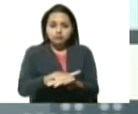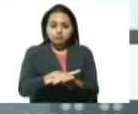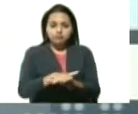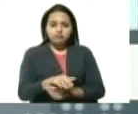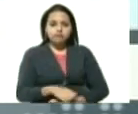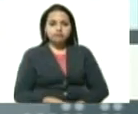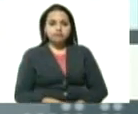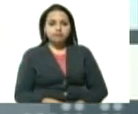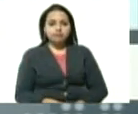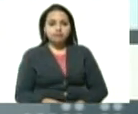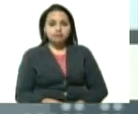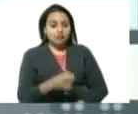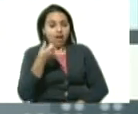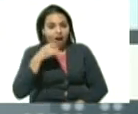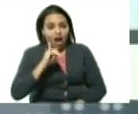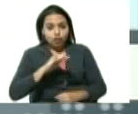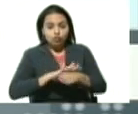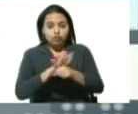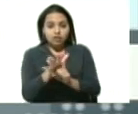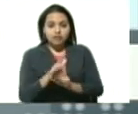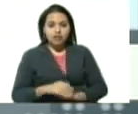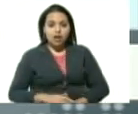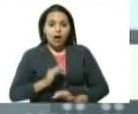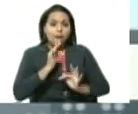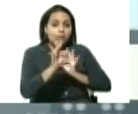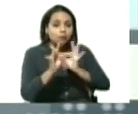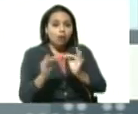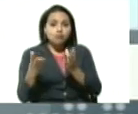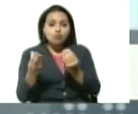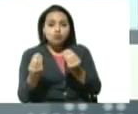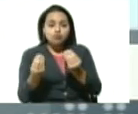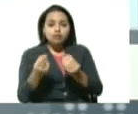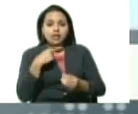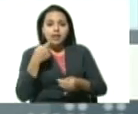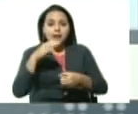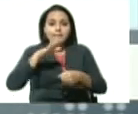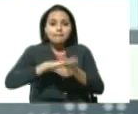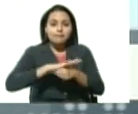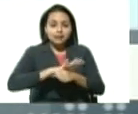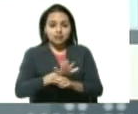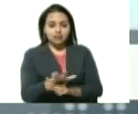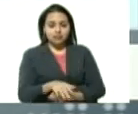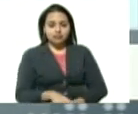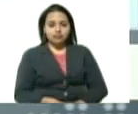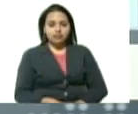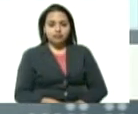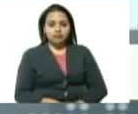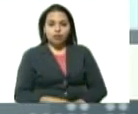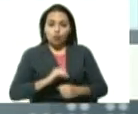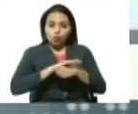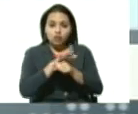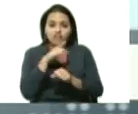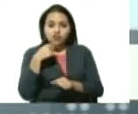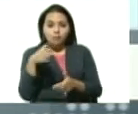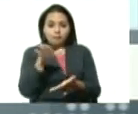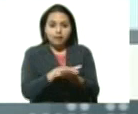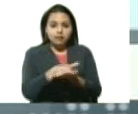existe es altamente contagioso y mata el coronavirus mata